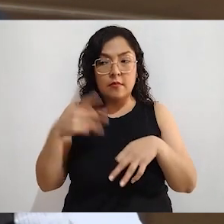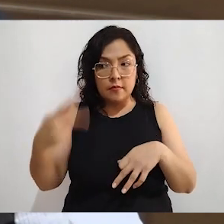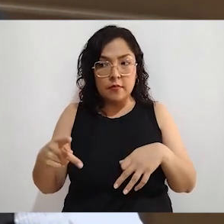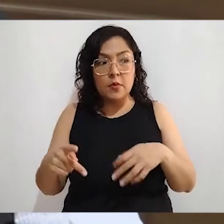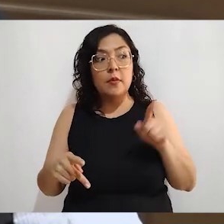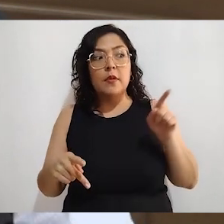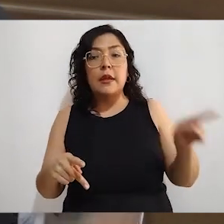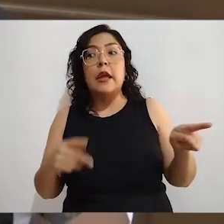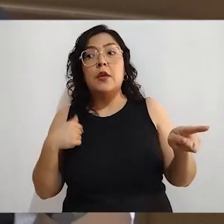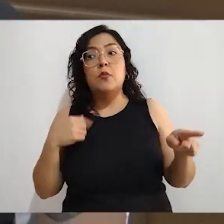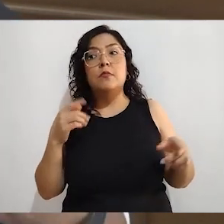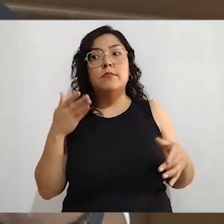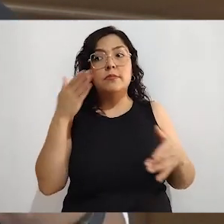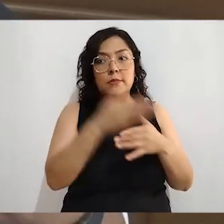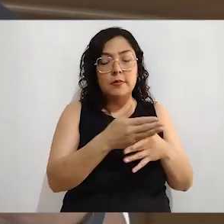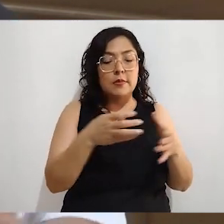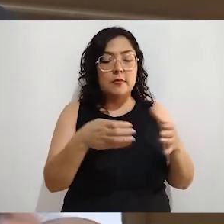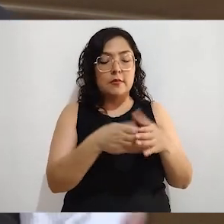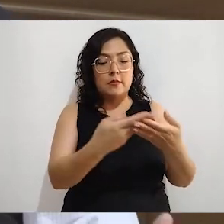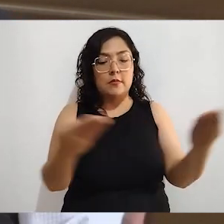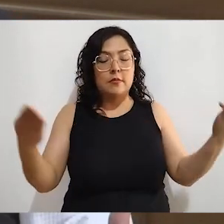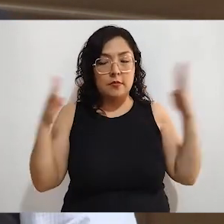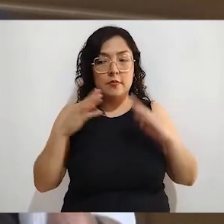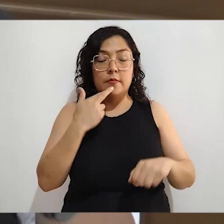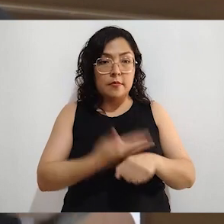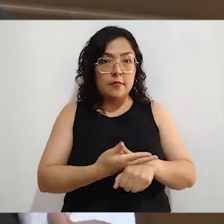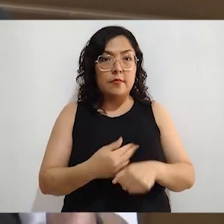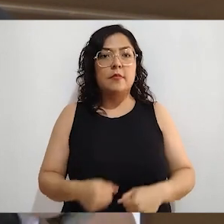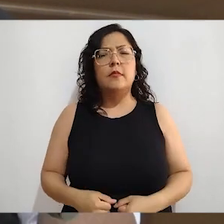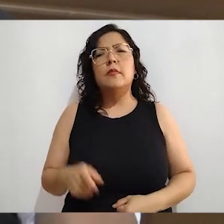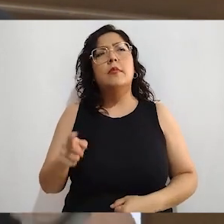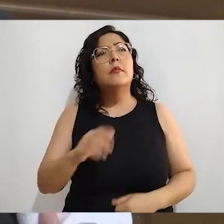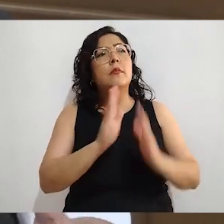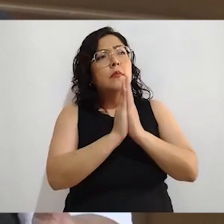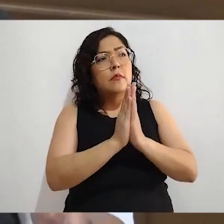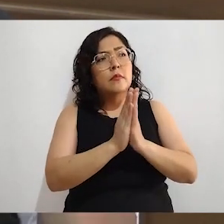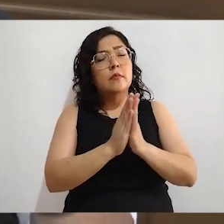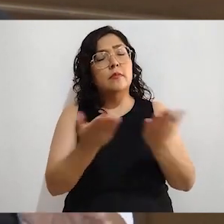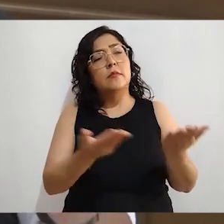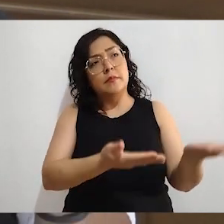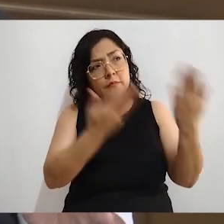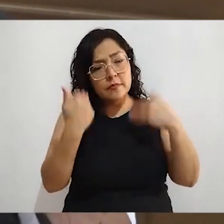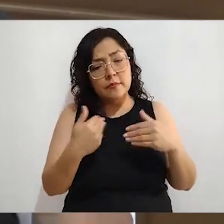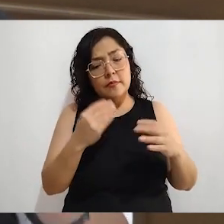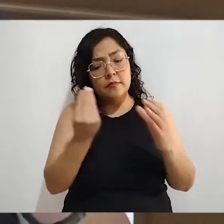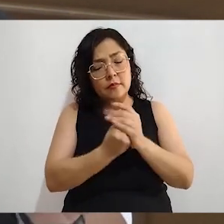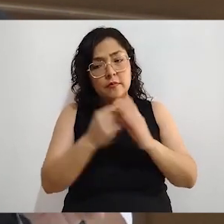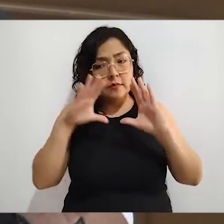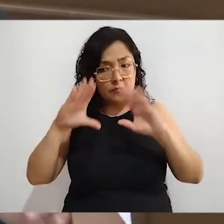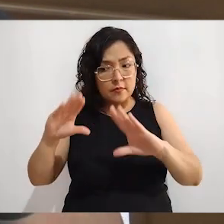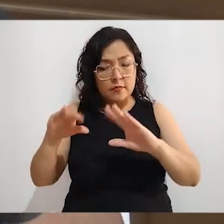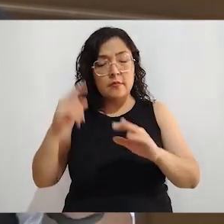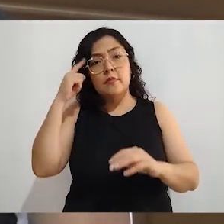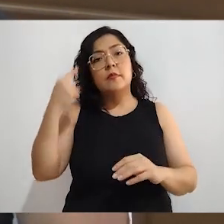caso de nosotros, pedían que les fuéramos a dar una plática para que la gente supiera más en qué iba a consistir el 2 de